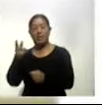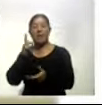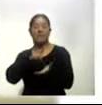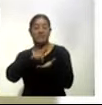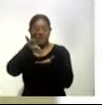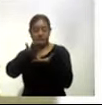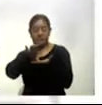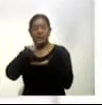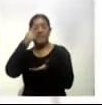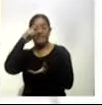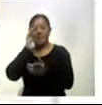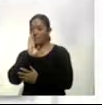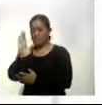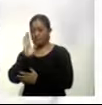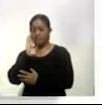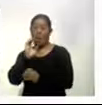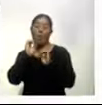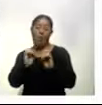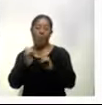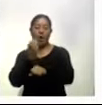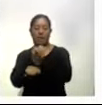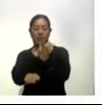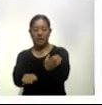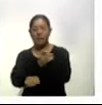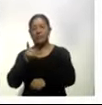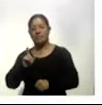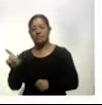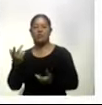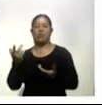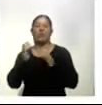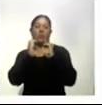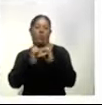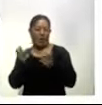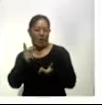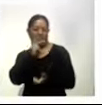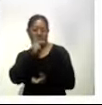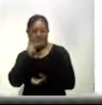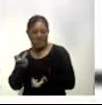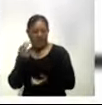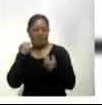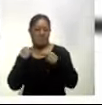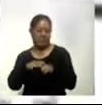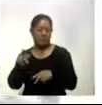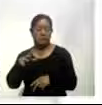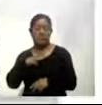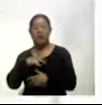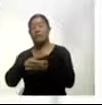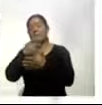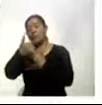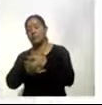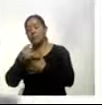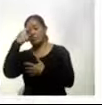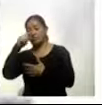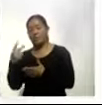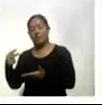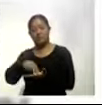directa o con el acompañamiento de sus padres, tutores o cuidadores presenten proyectos que contribuyan a posicionar